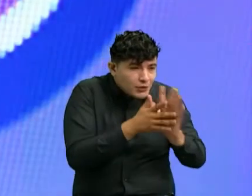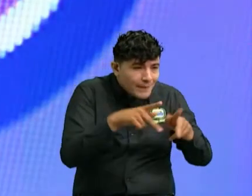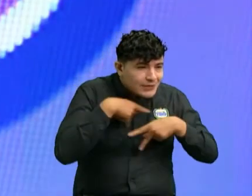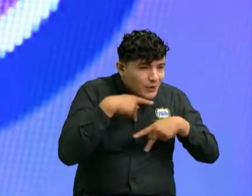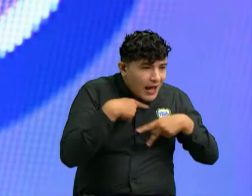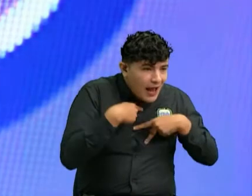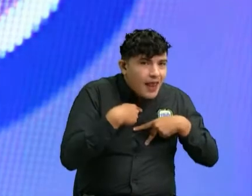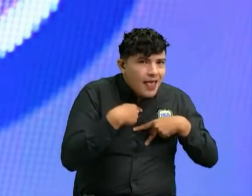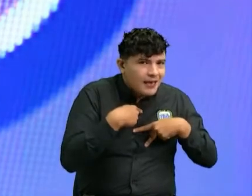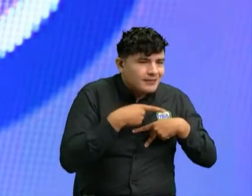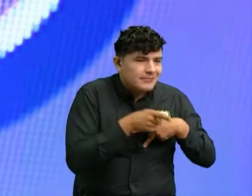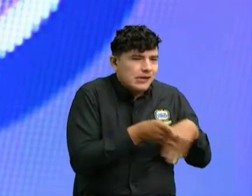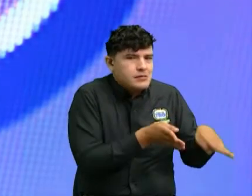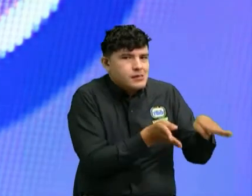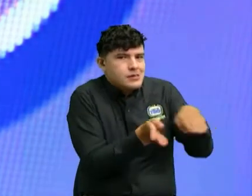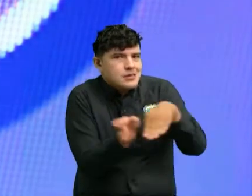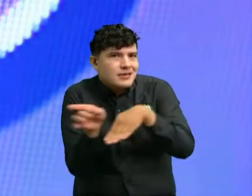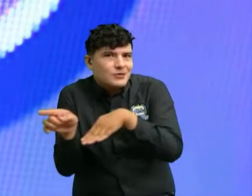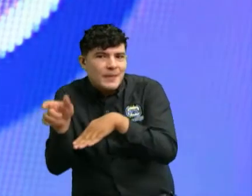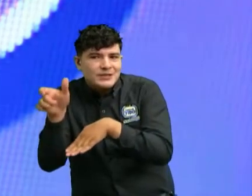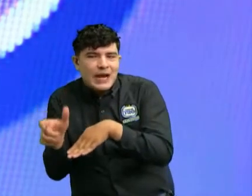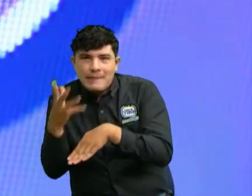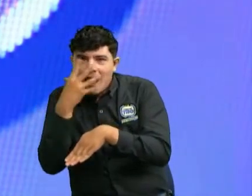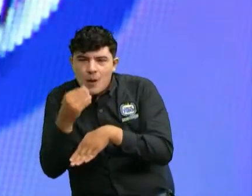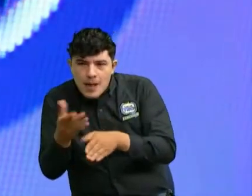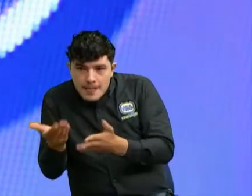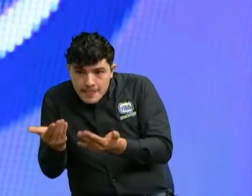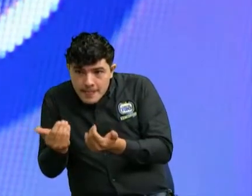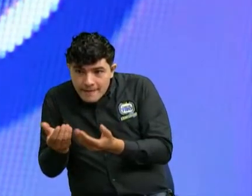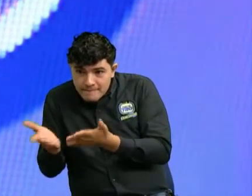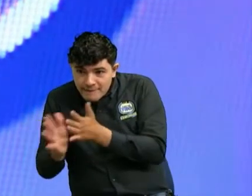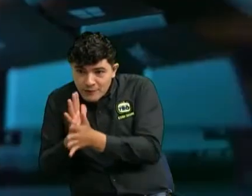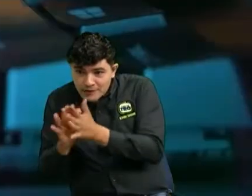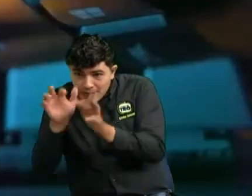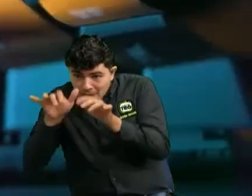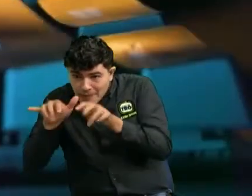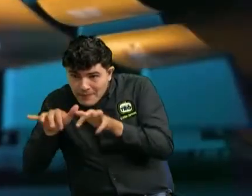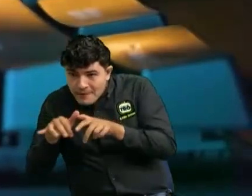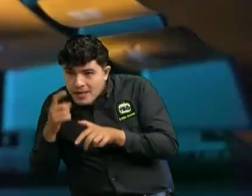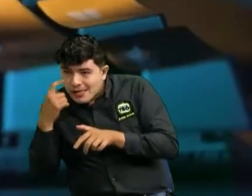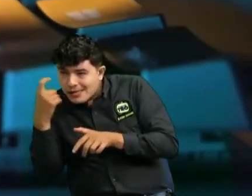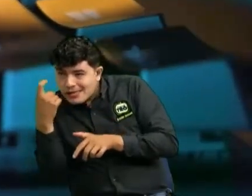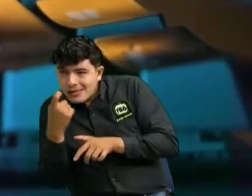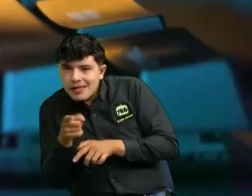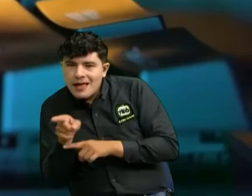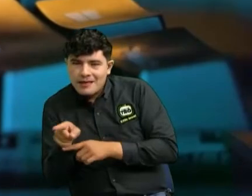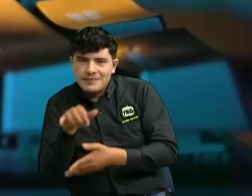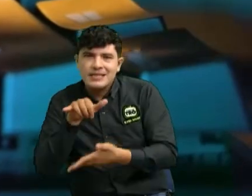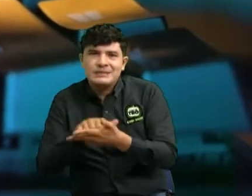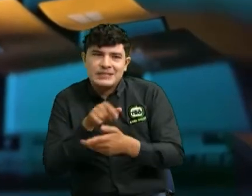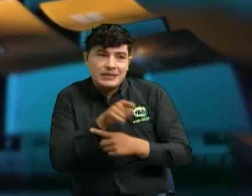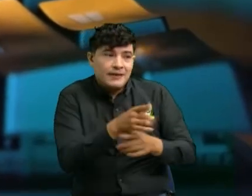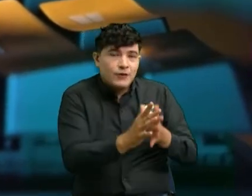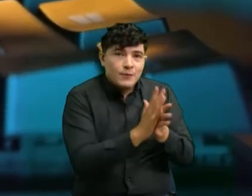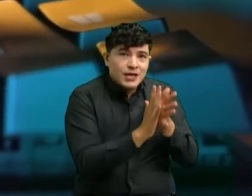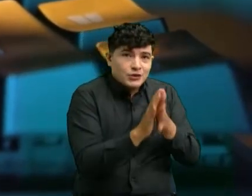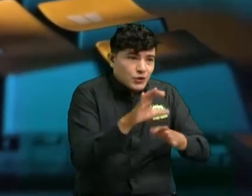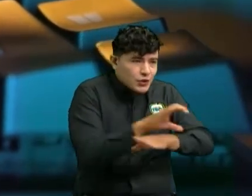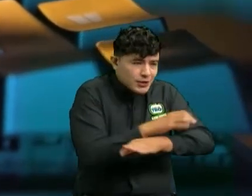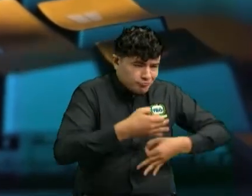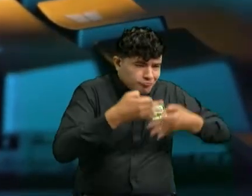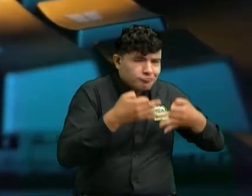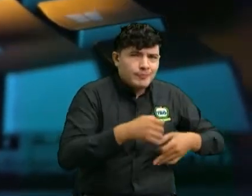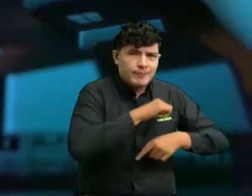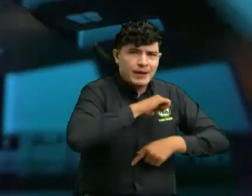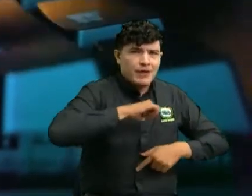vulnerabilidades de software en los sistemas de dominio o en los equipos de los propios usuarios esto permite a los atacantes redirigir un nombre de